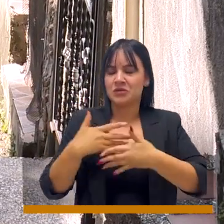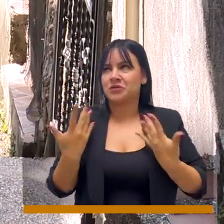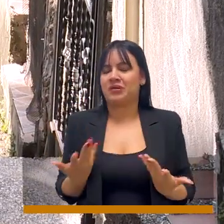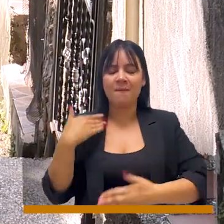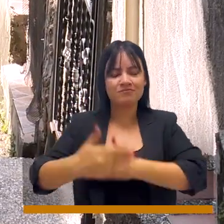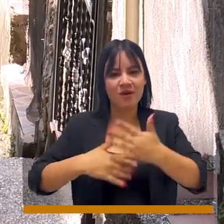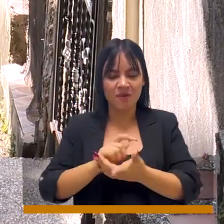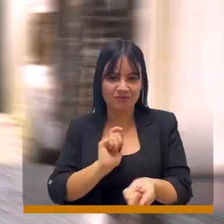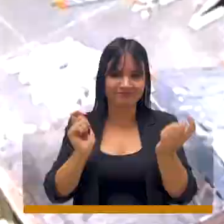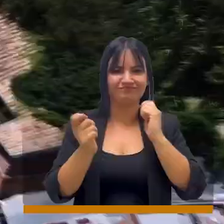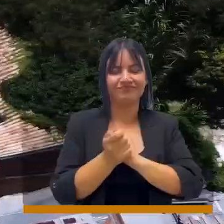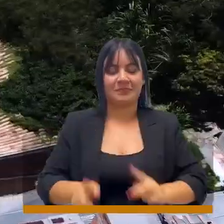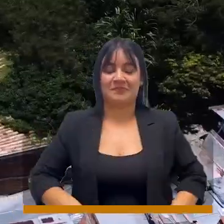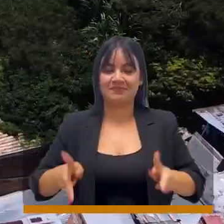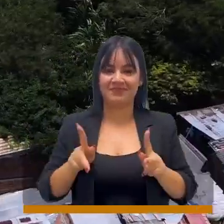herramienta para transformar vida.